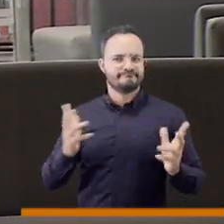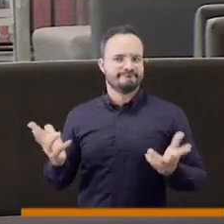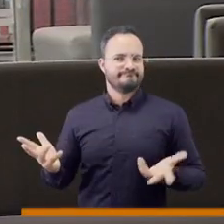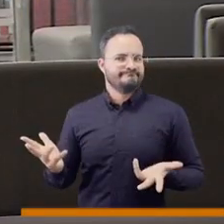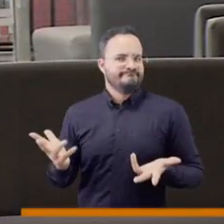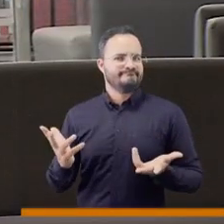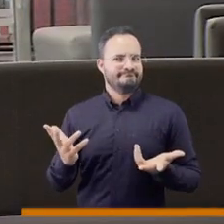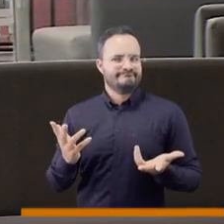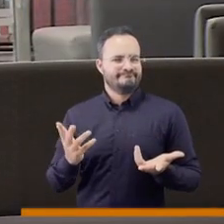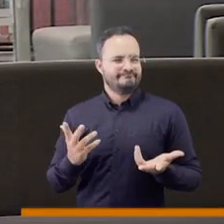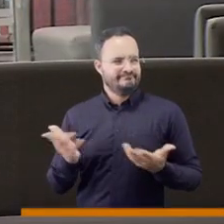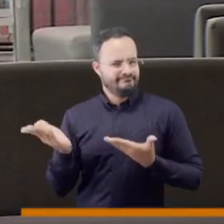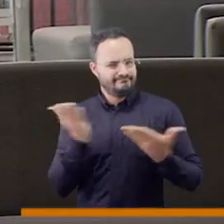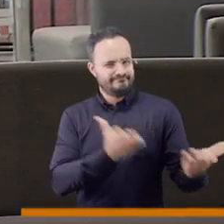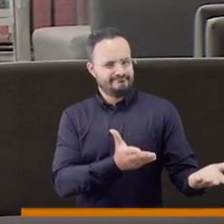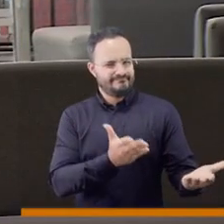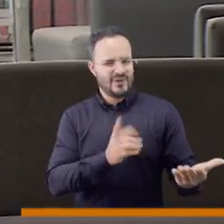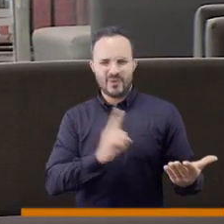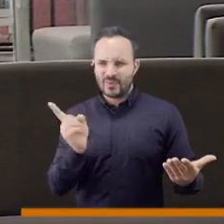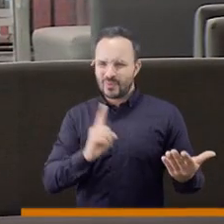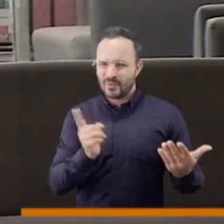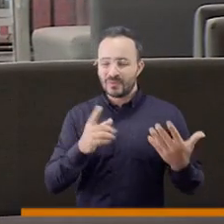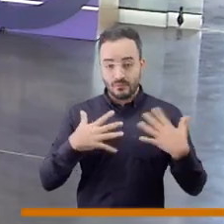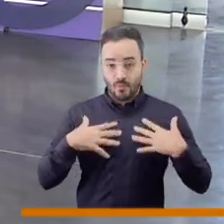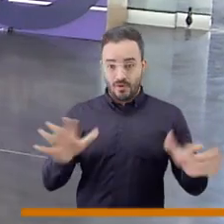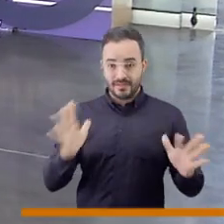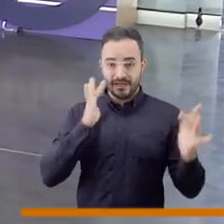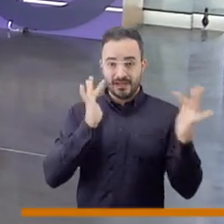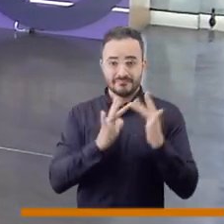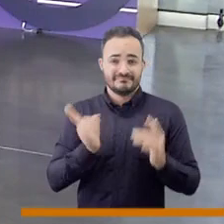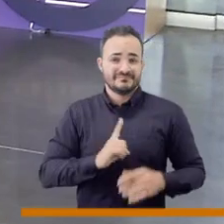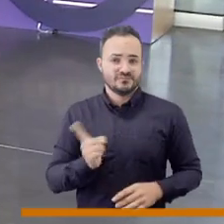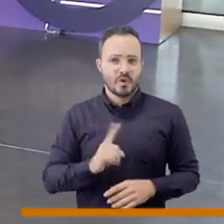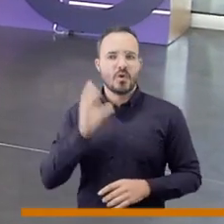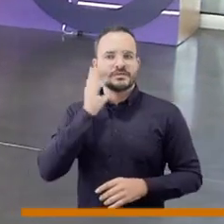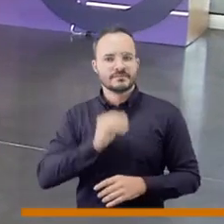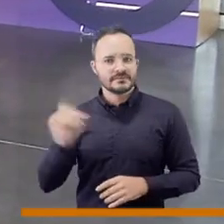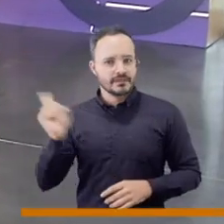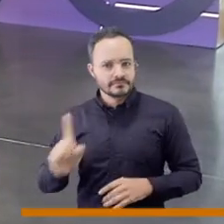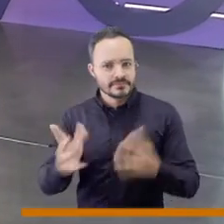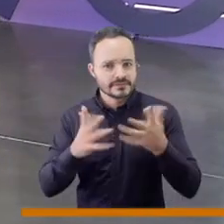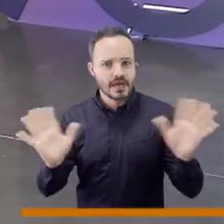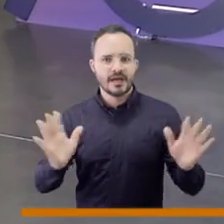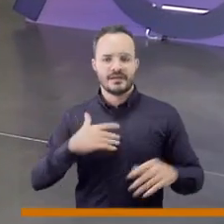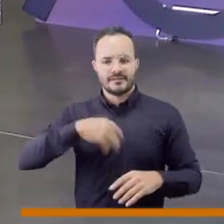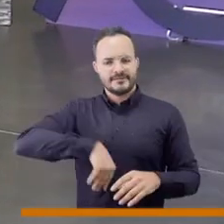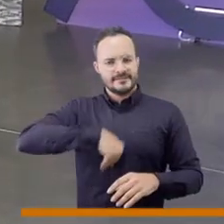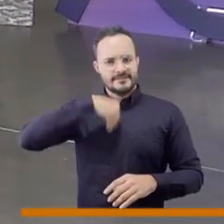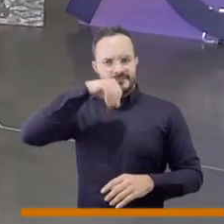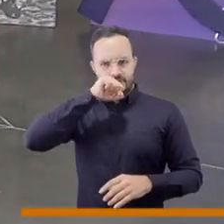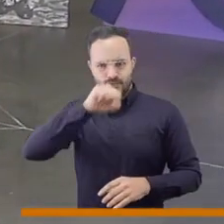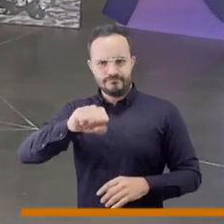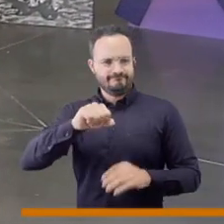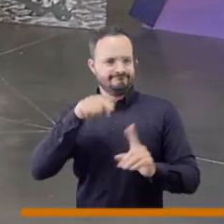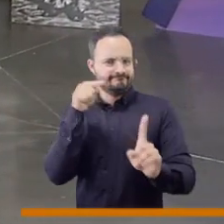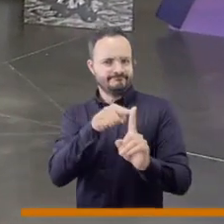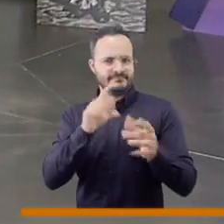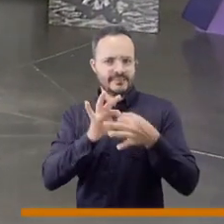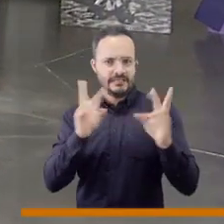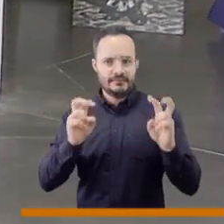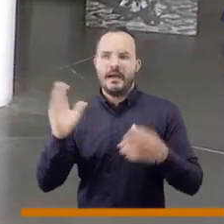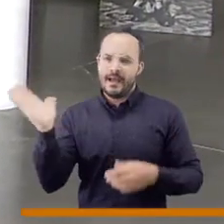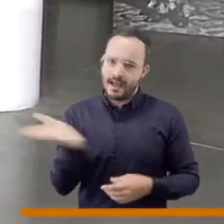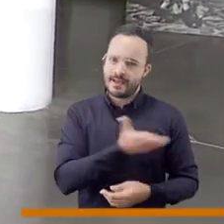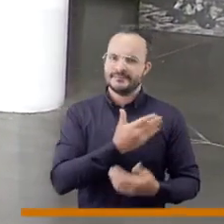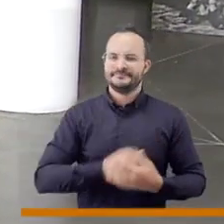profesionales que trabajan en lo social no sirve cualquiera. Se necesita gente que conozca, que tenga recorrido